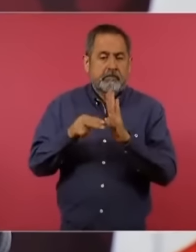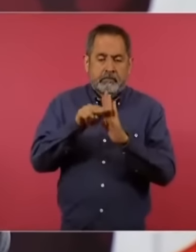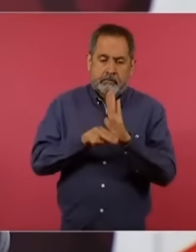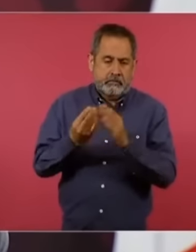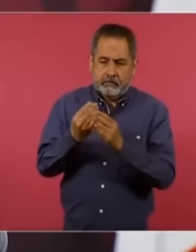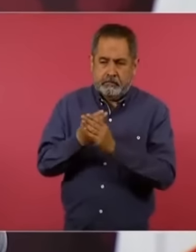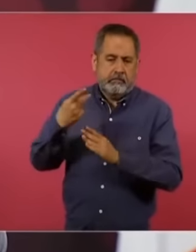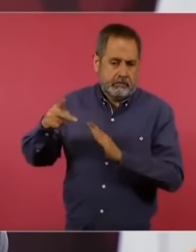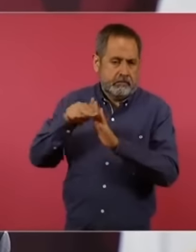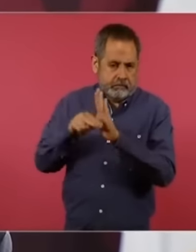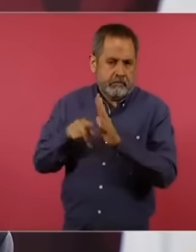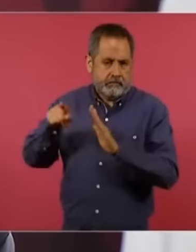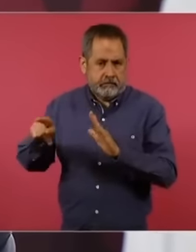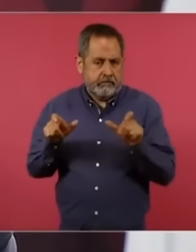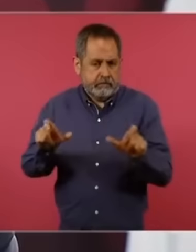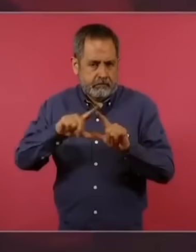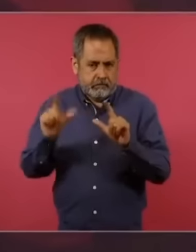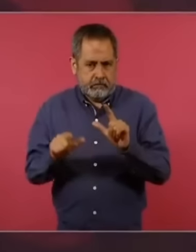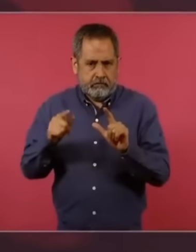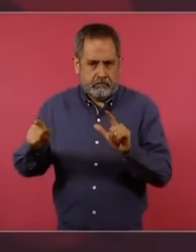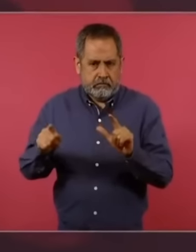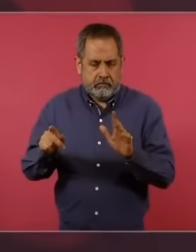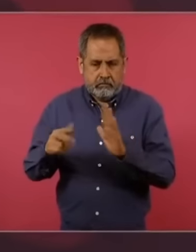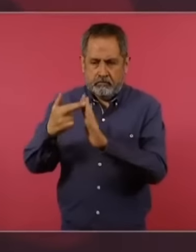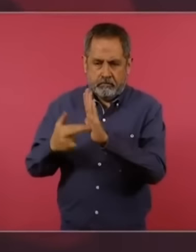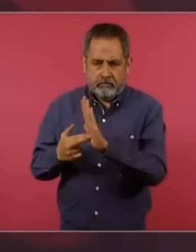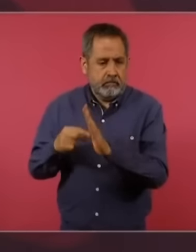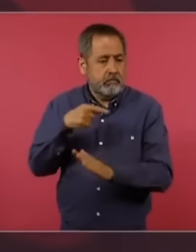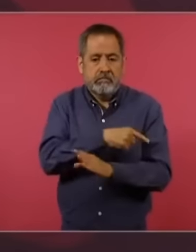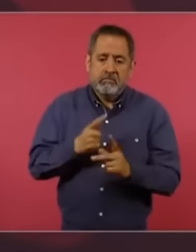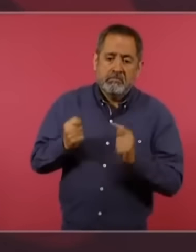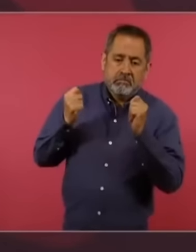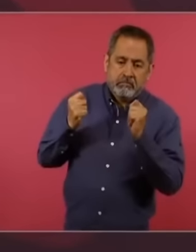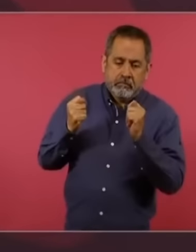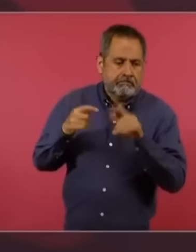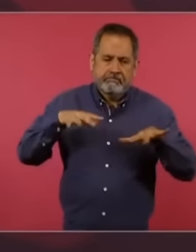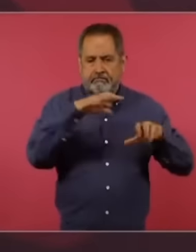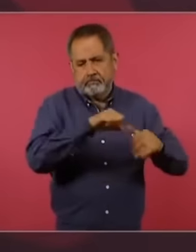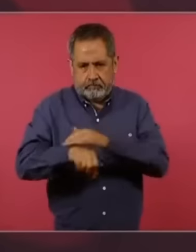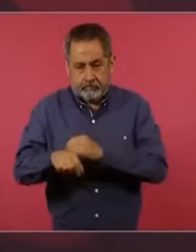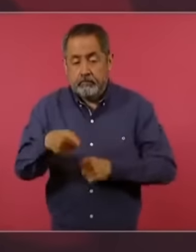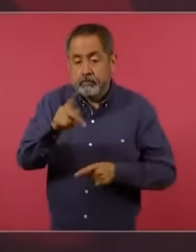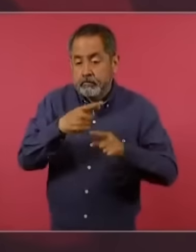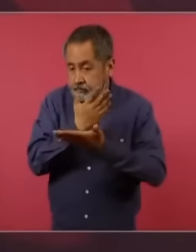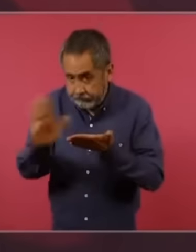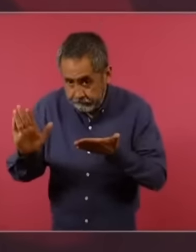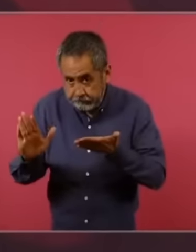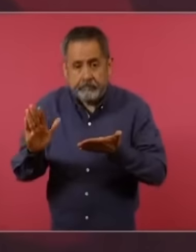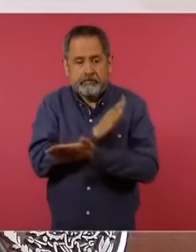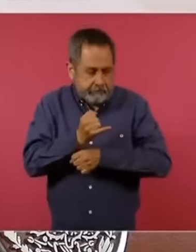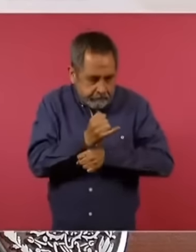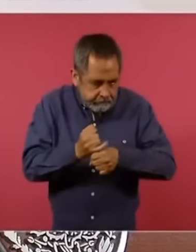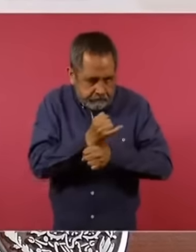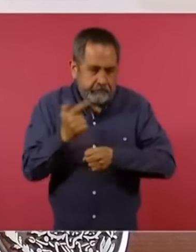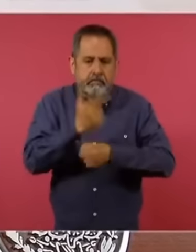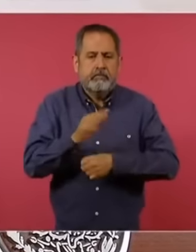de las fuerzas armadas. Falta la investigación que está